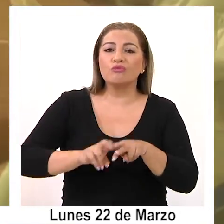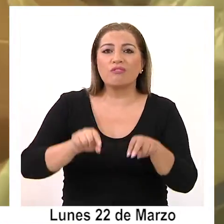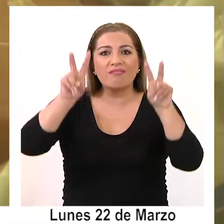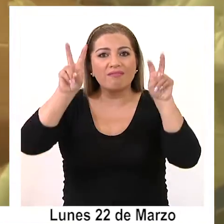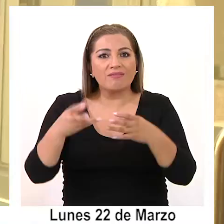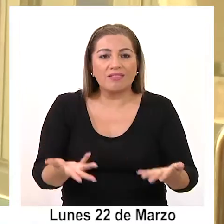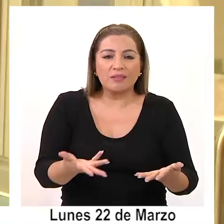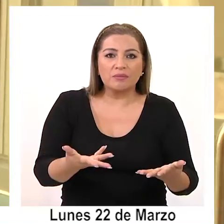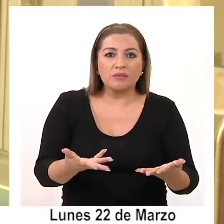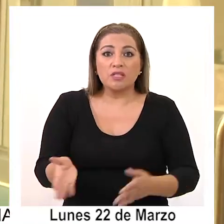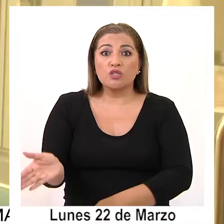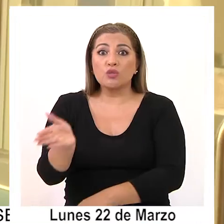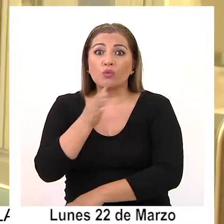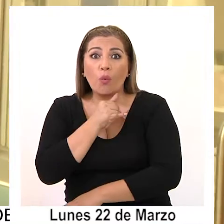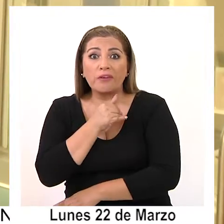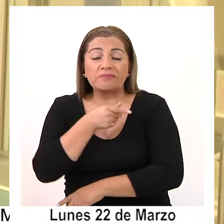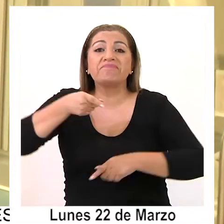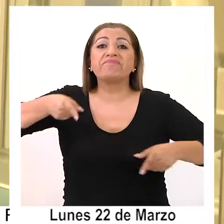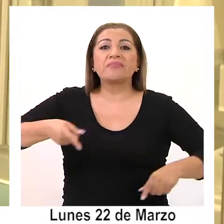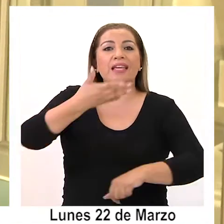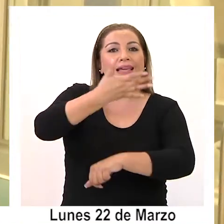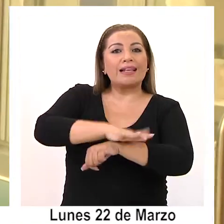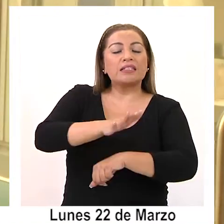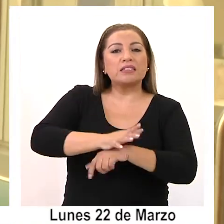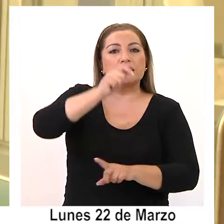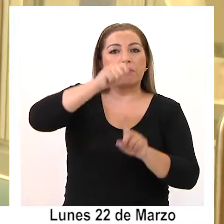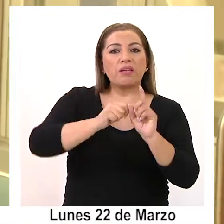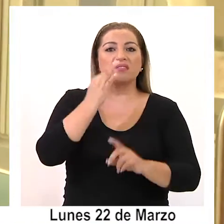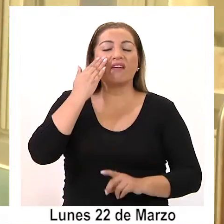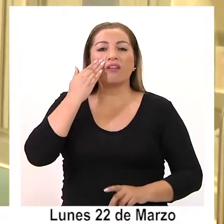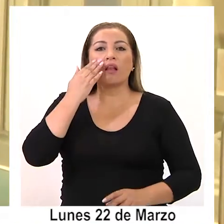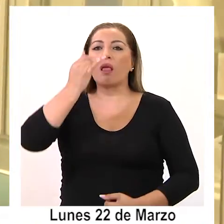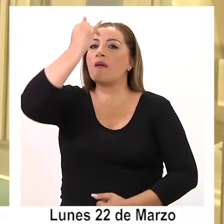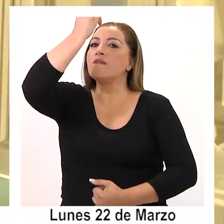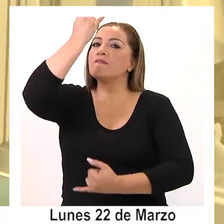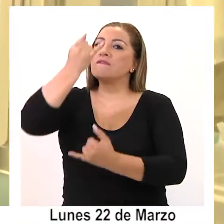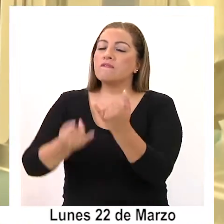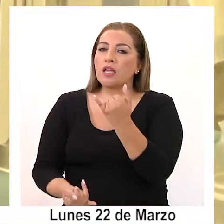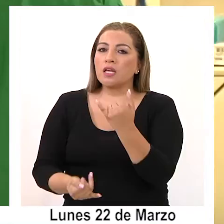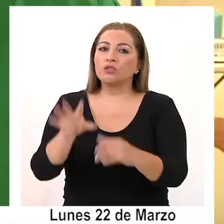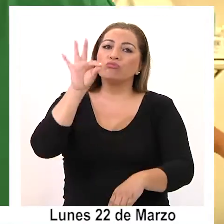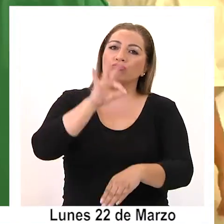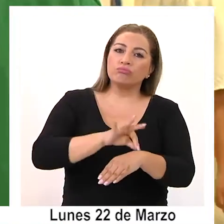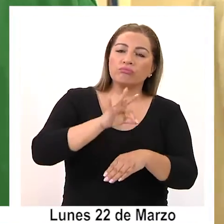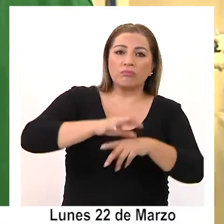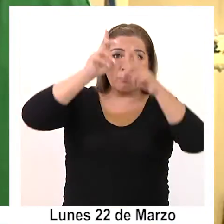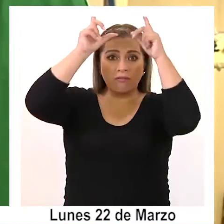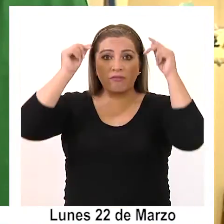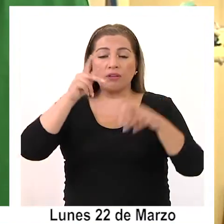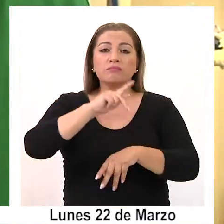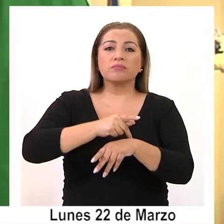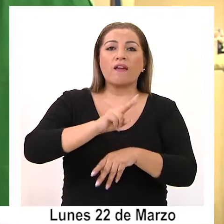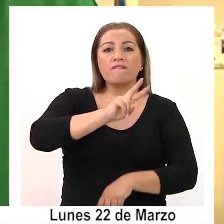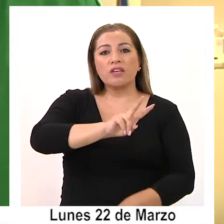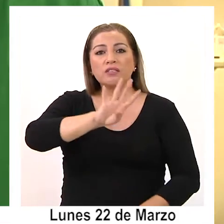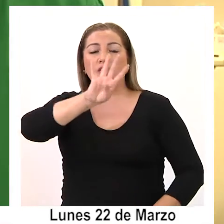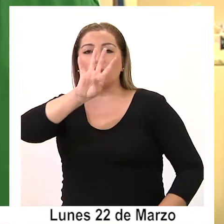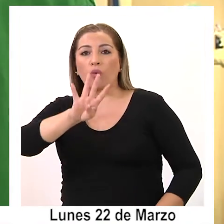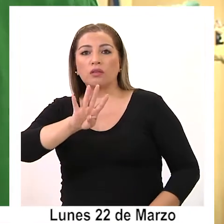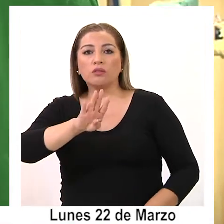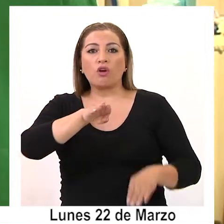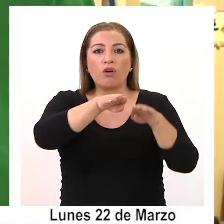tema. De no hacerlo, el 15 de abril dejarían de prestar funciones en el Hospital Regional 24